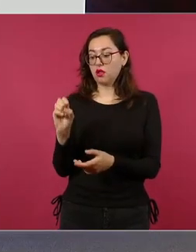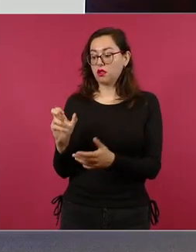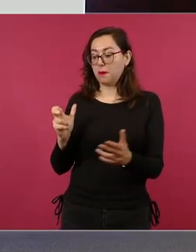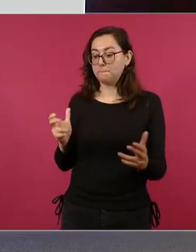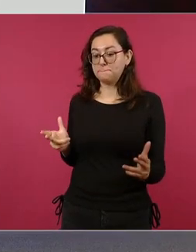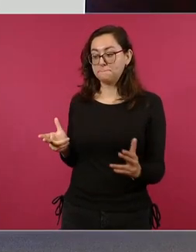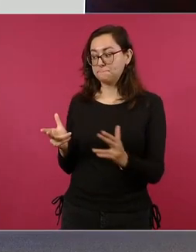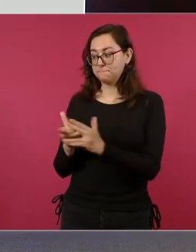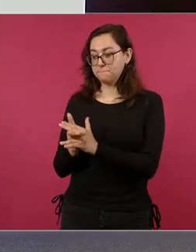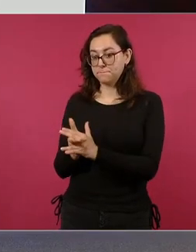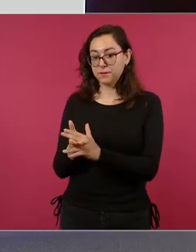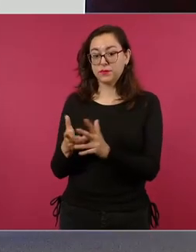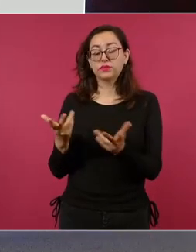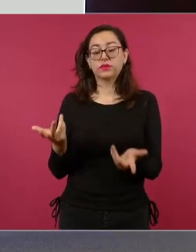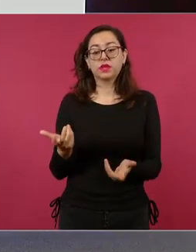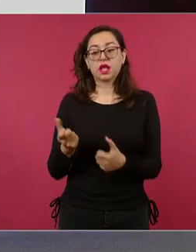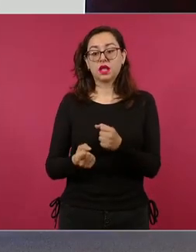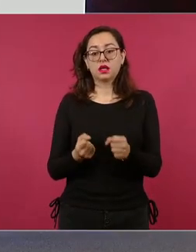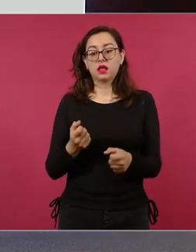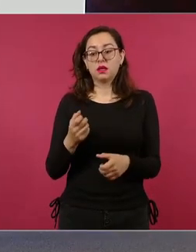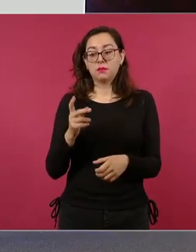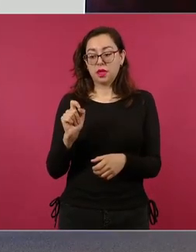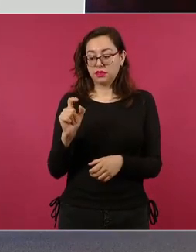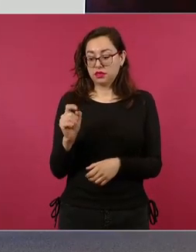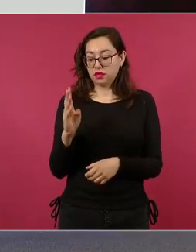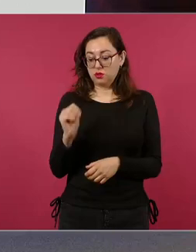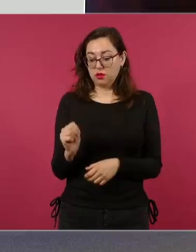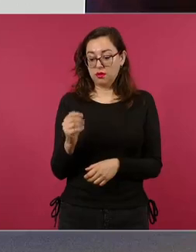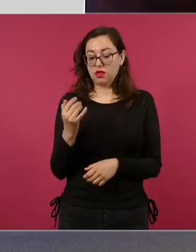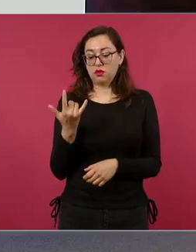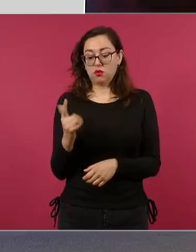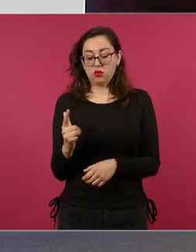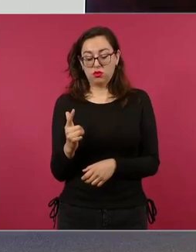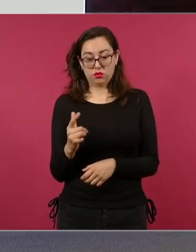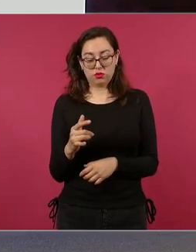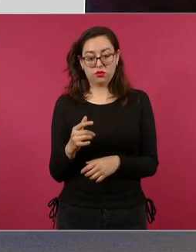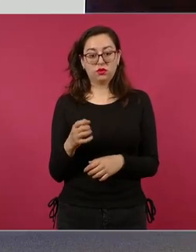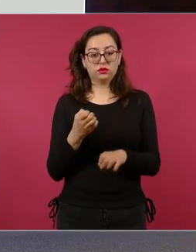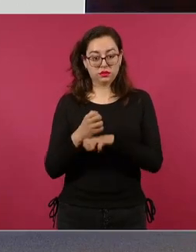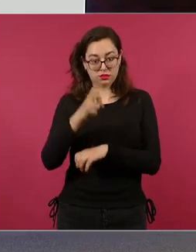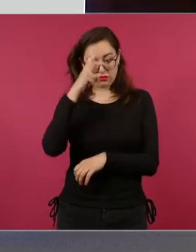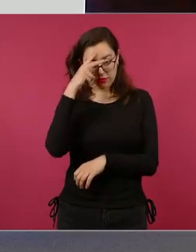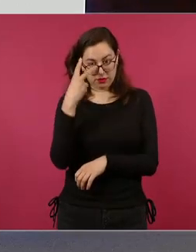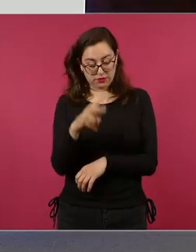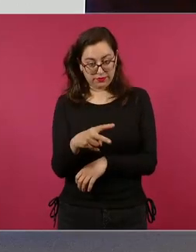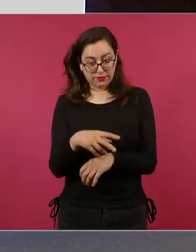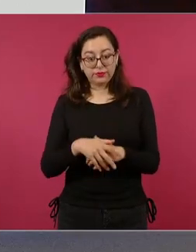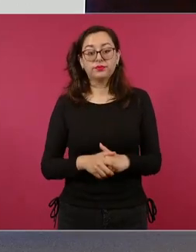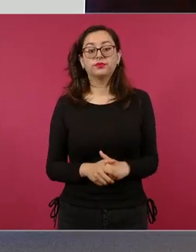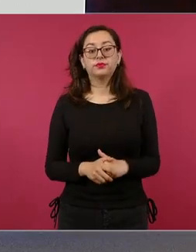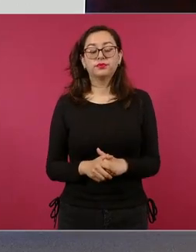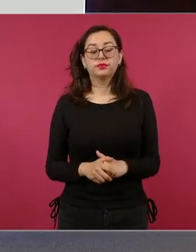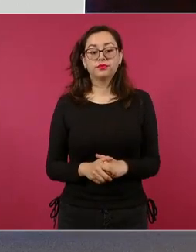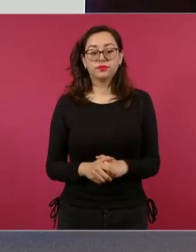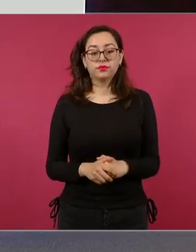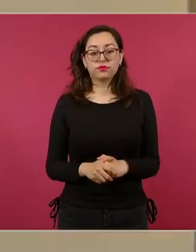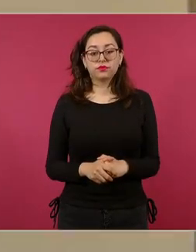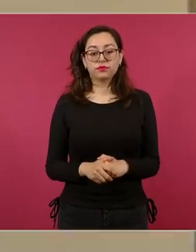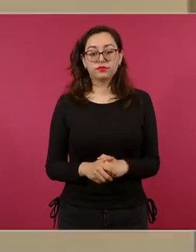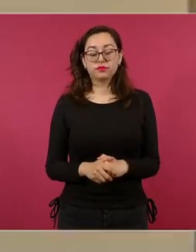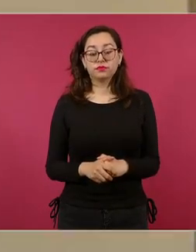esto el 29 de junio, en Huizquilucan, Estado de México. De acuerdo con las investigaciones de la